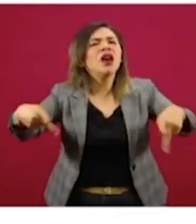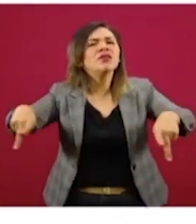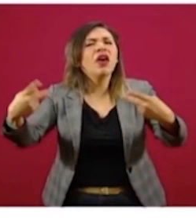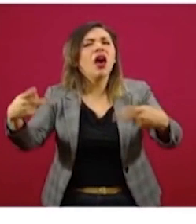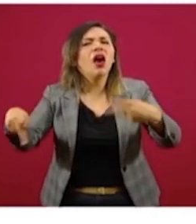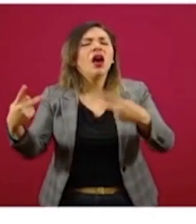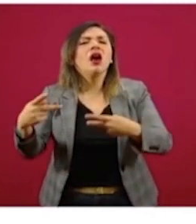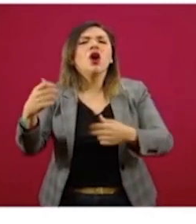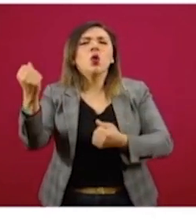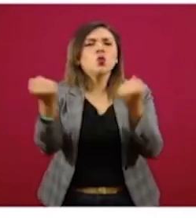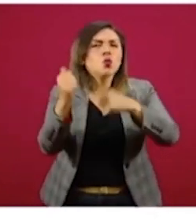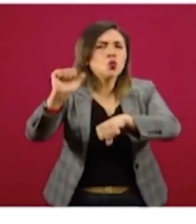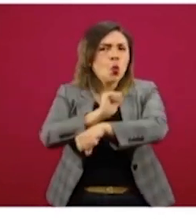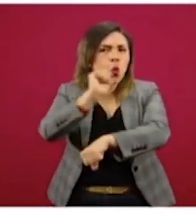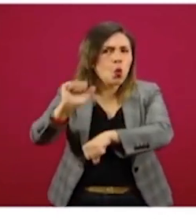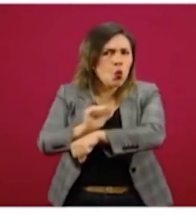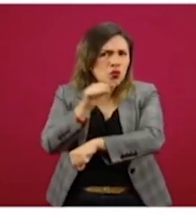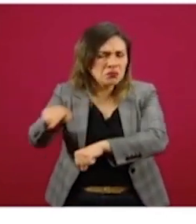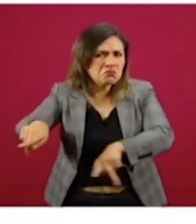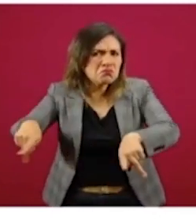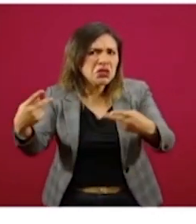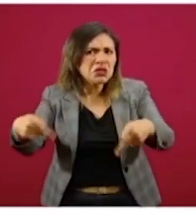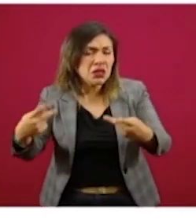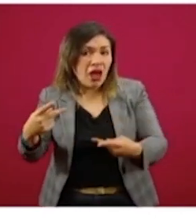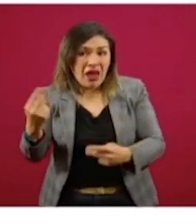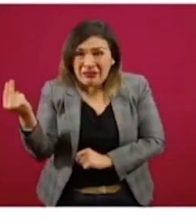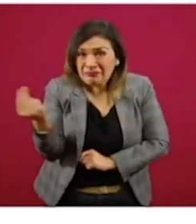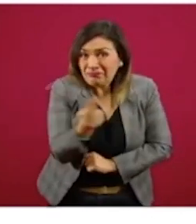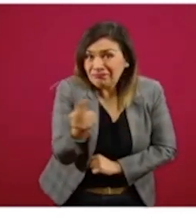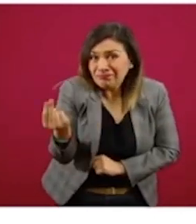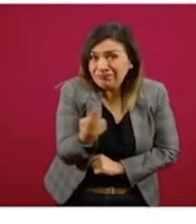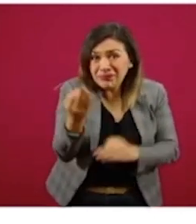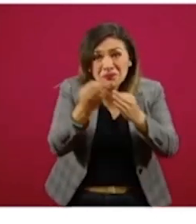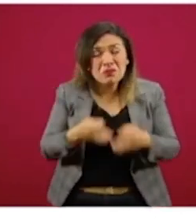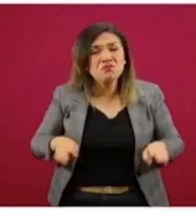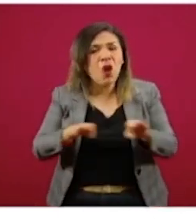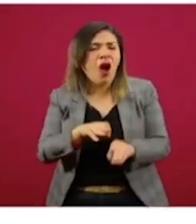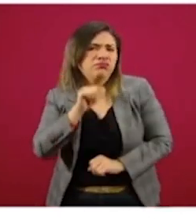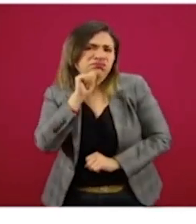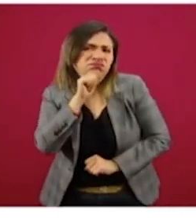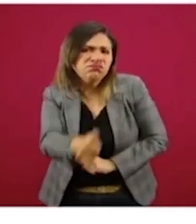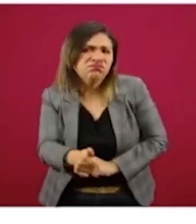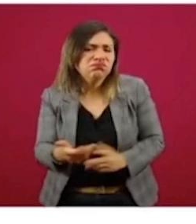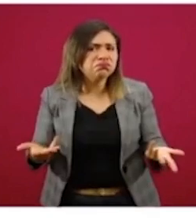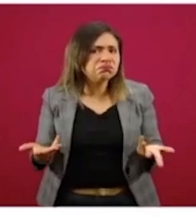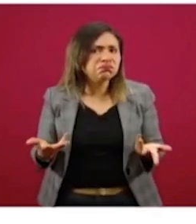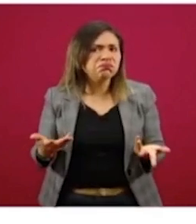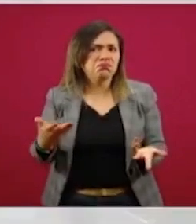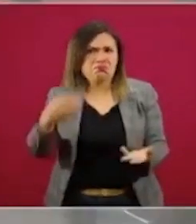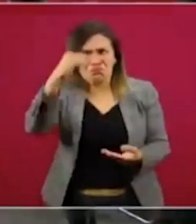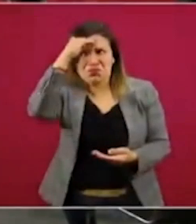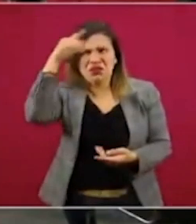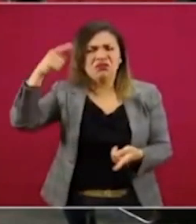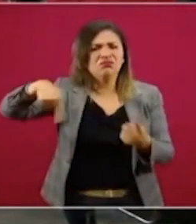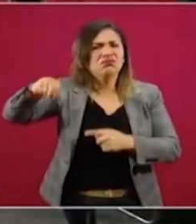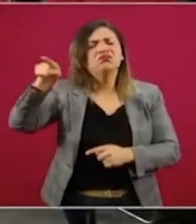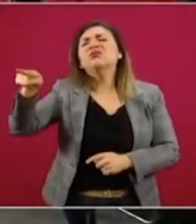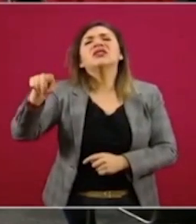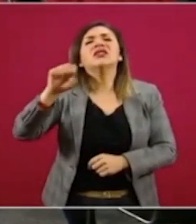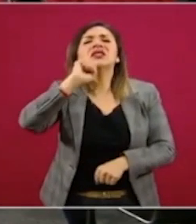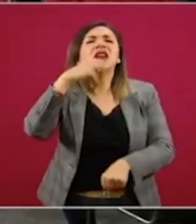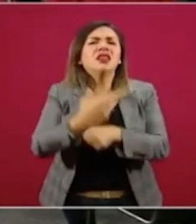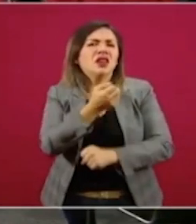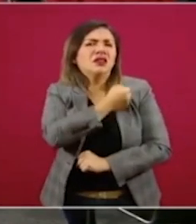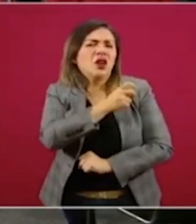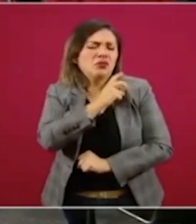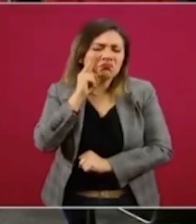de vehículos automotores, no son una actividad esencial considerada por la Secretaría de